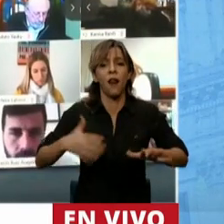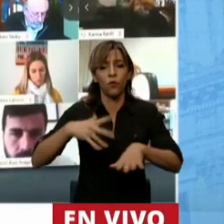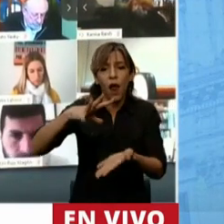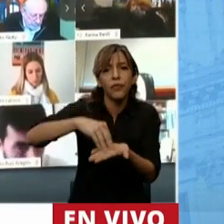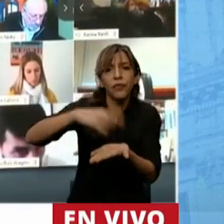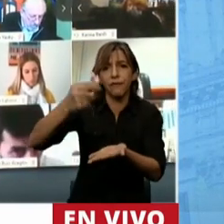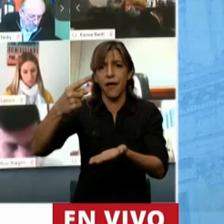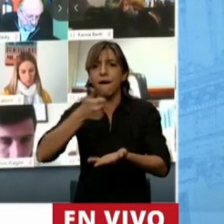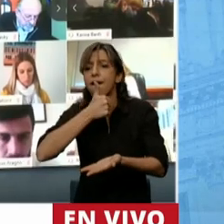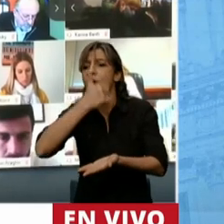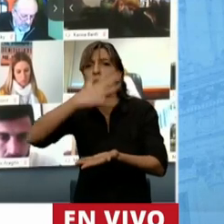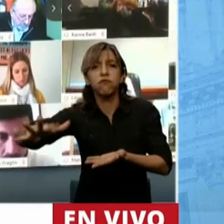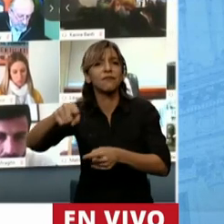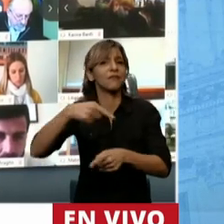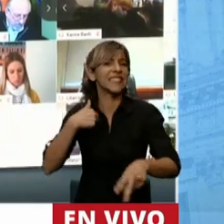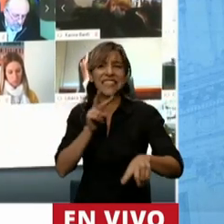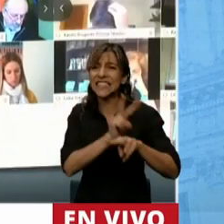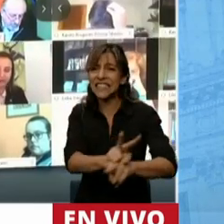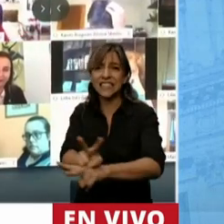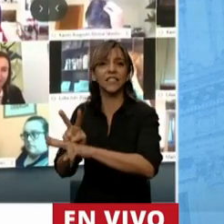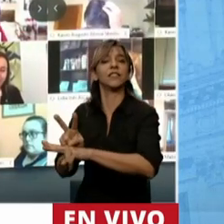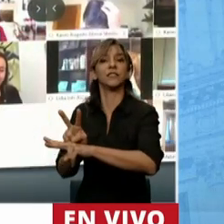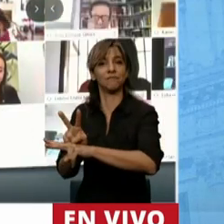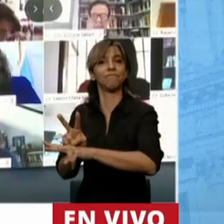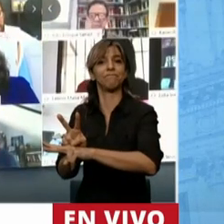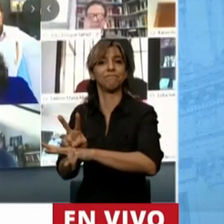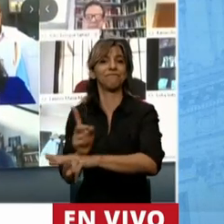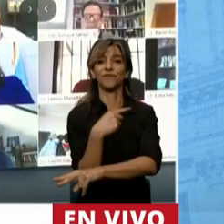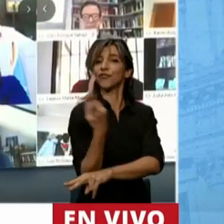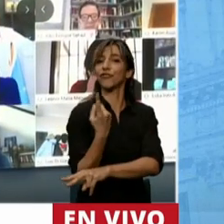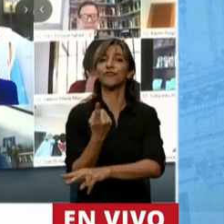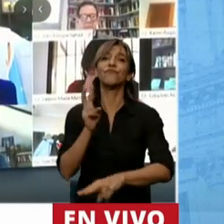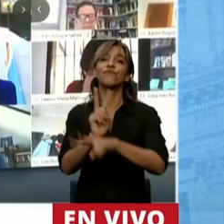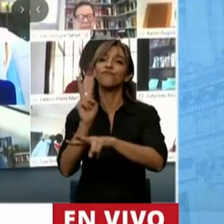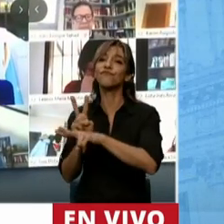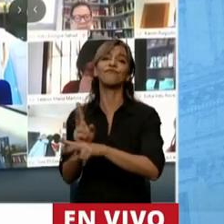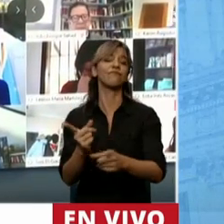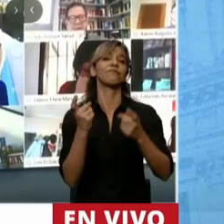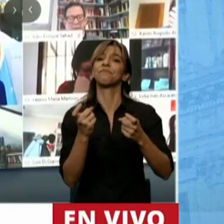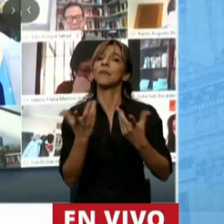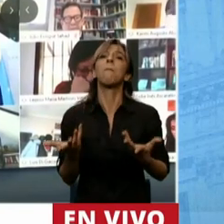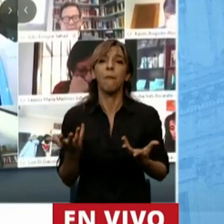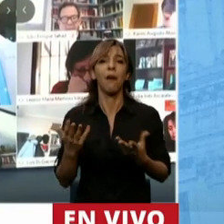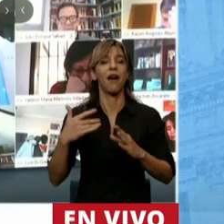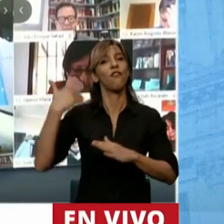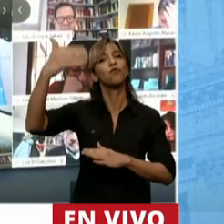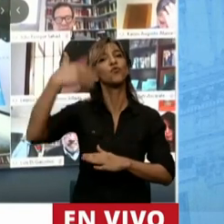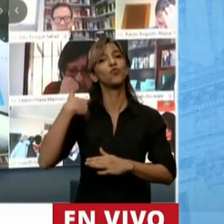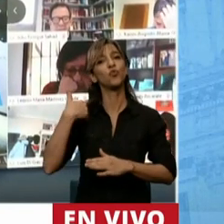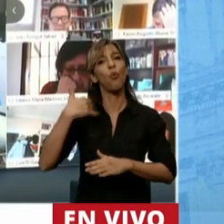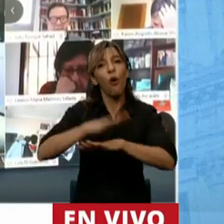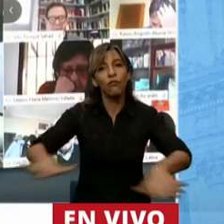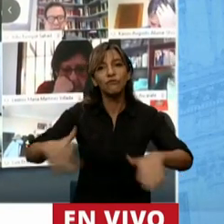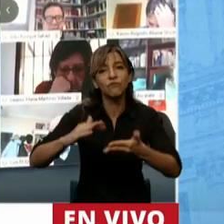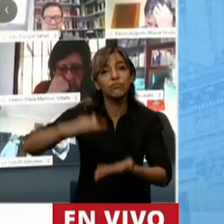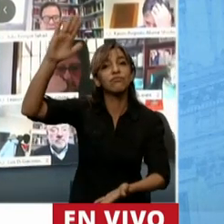sostenibilidad ambiental tiene que estar enfocada en nuestro medio ambiente en legar un futuro para las próximas generaciones y